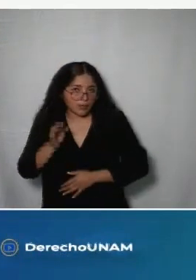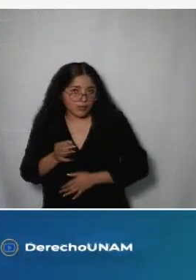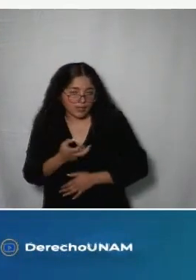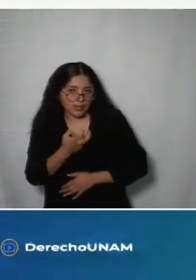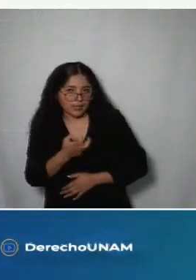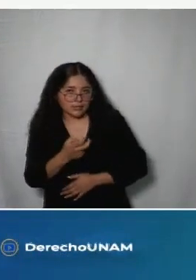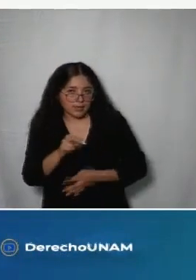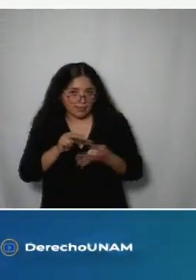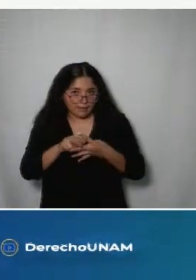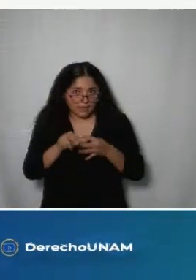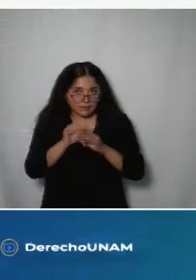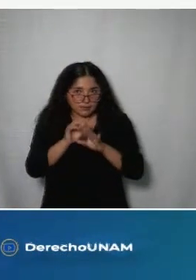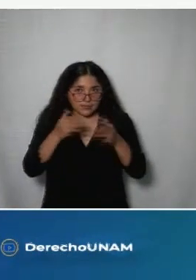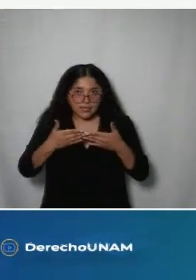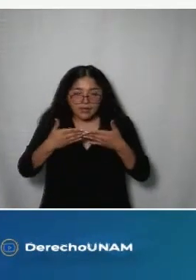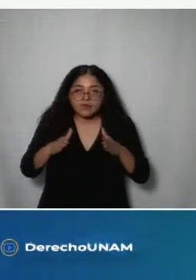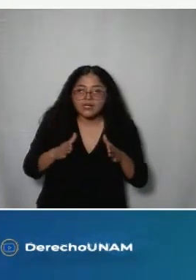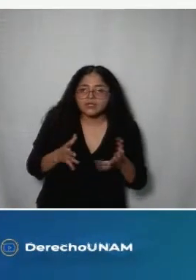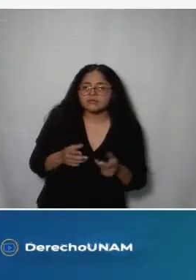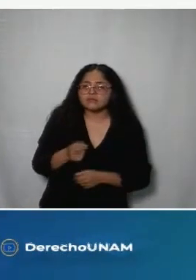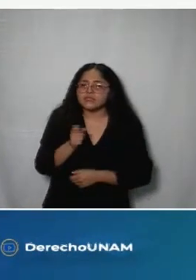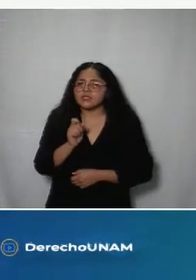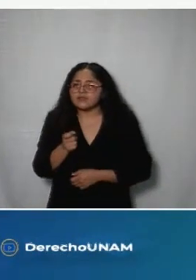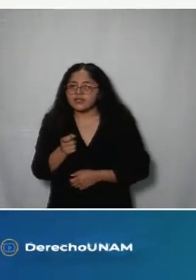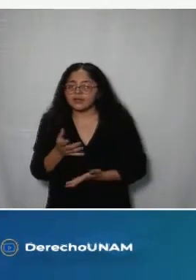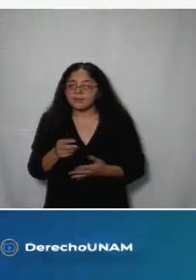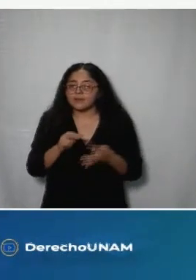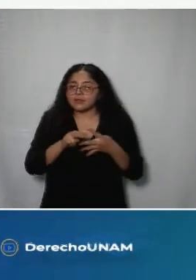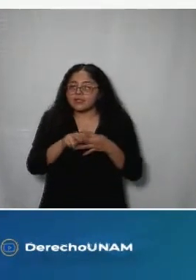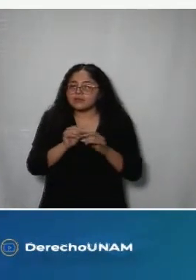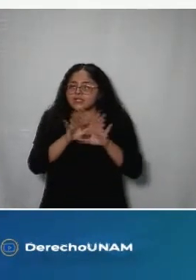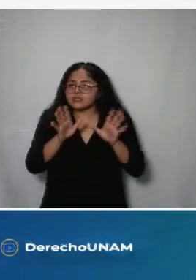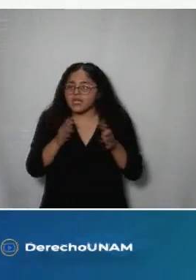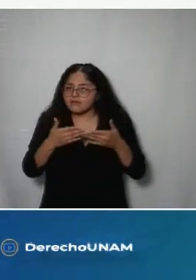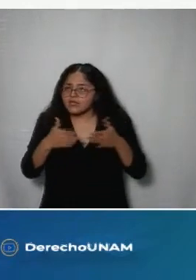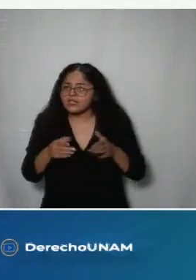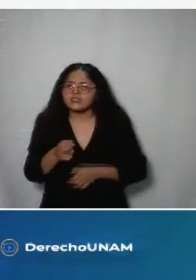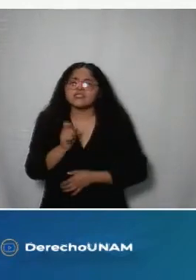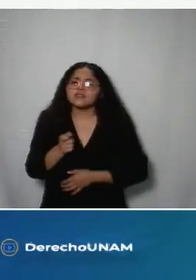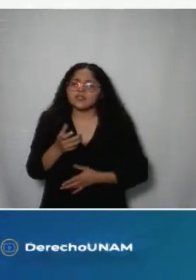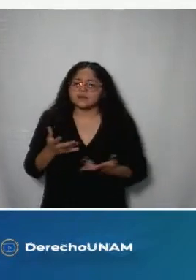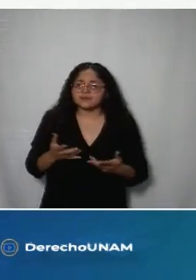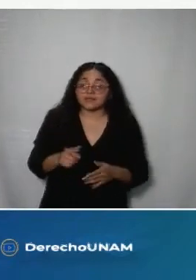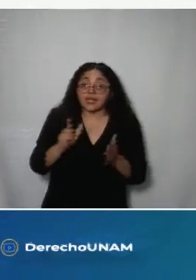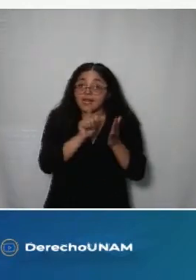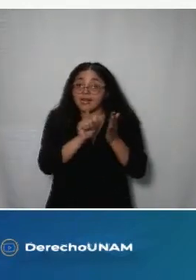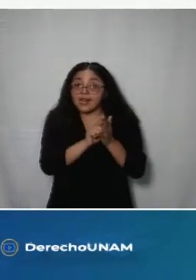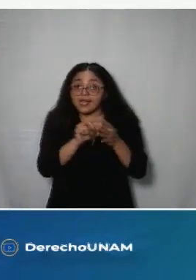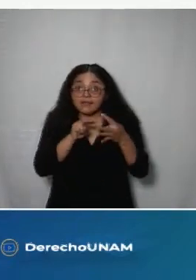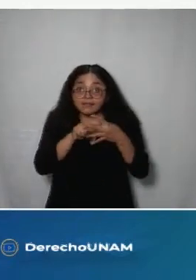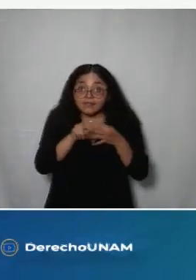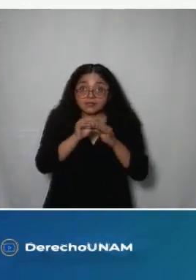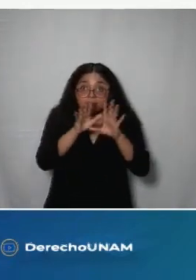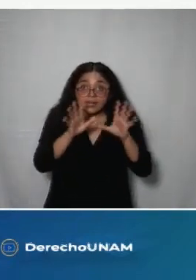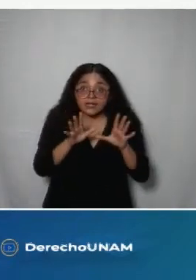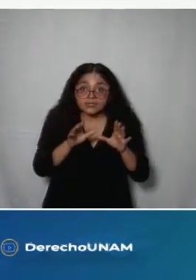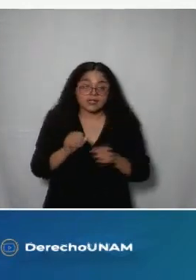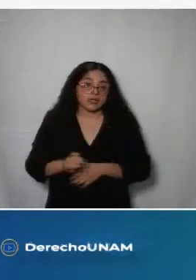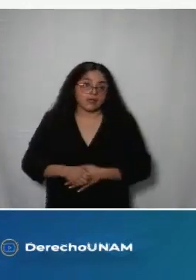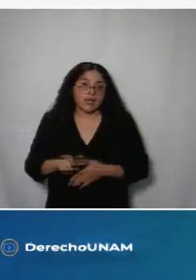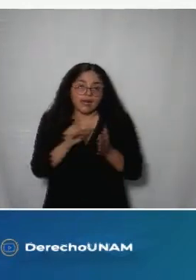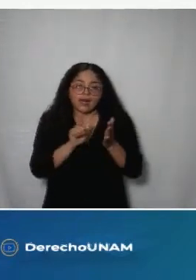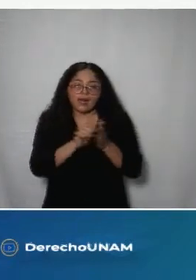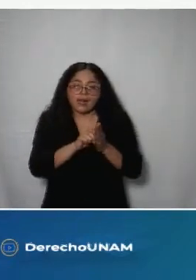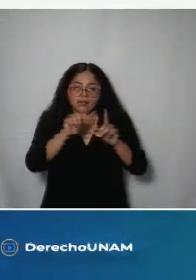aquí valga la pena explicar qué es transparencia proactiva la ley de transparencia tanto la ley general